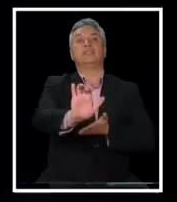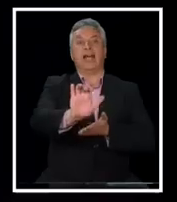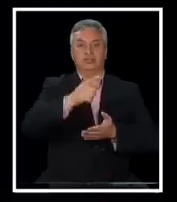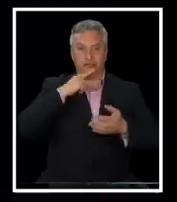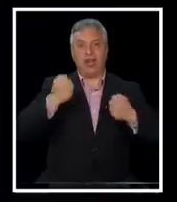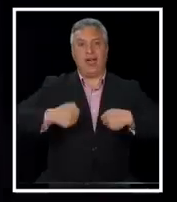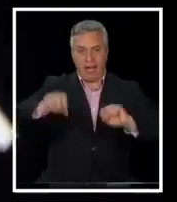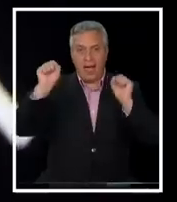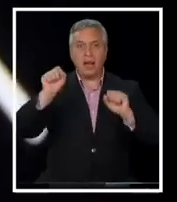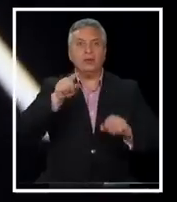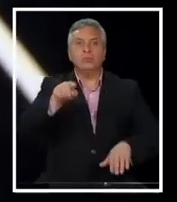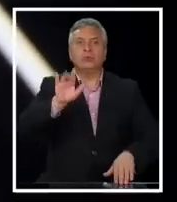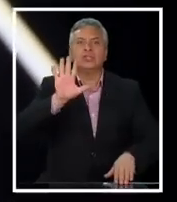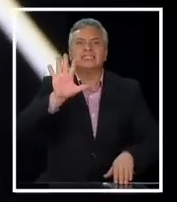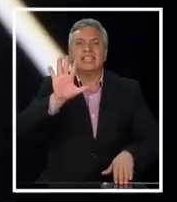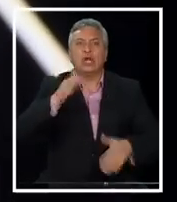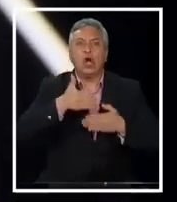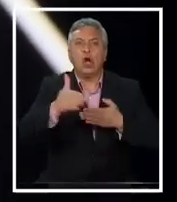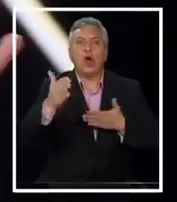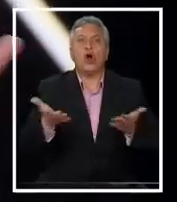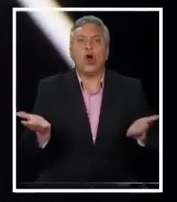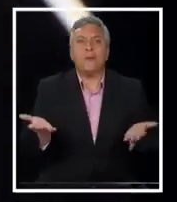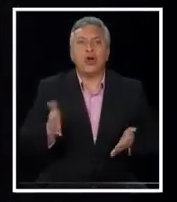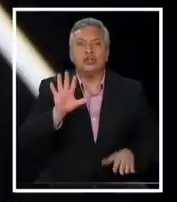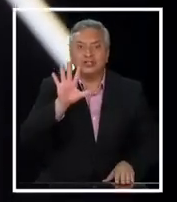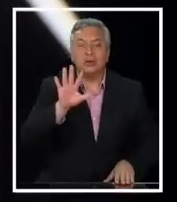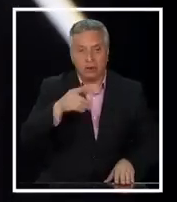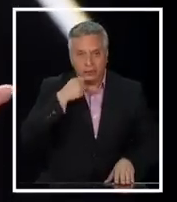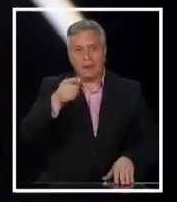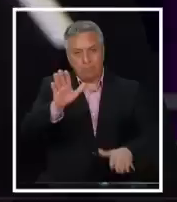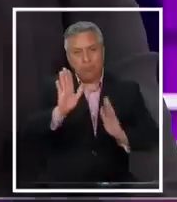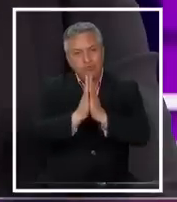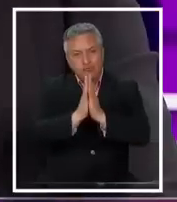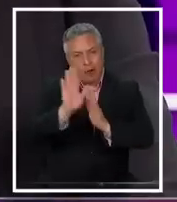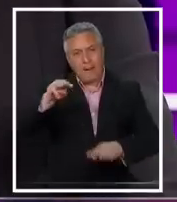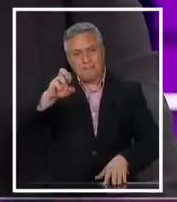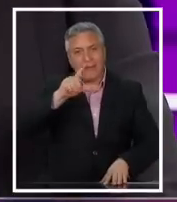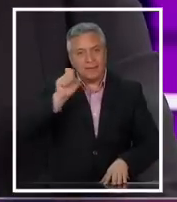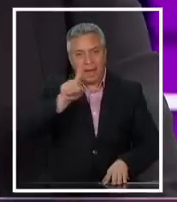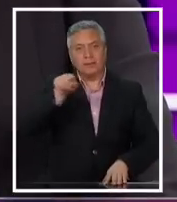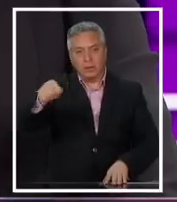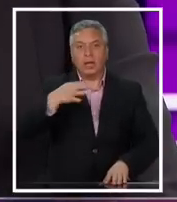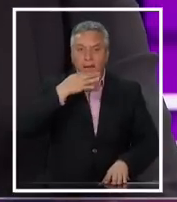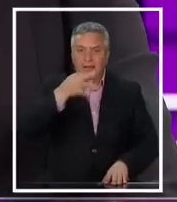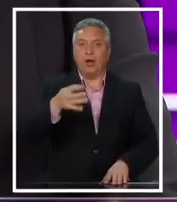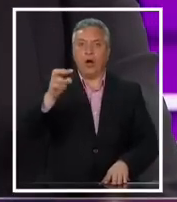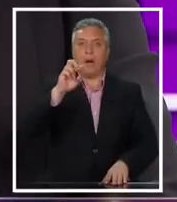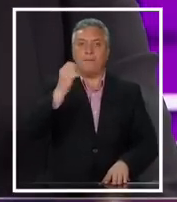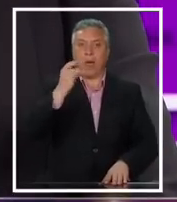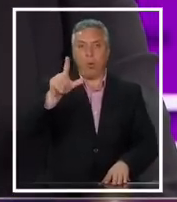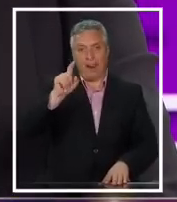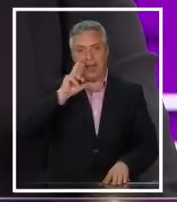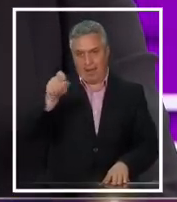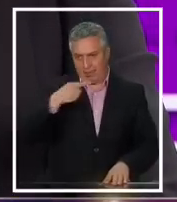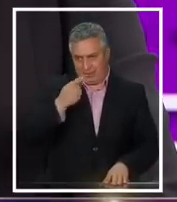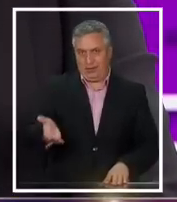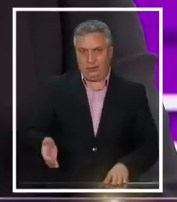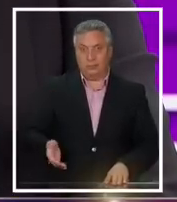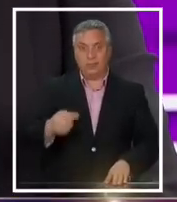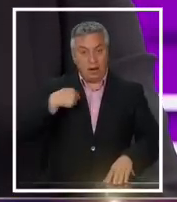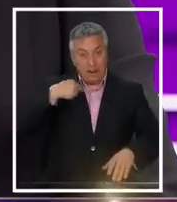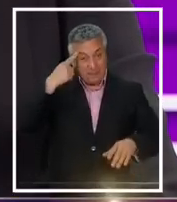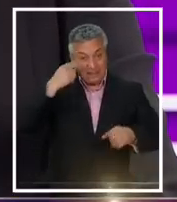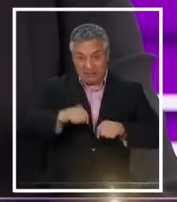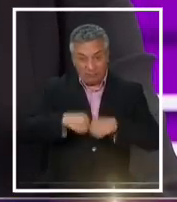reunimos a partir del 5? Vamos a hablar de eso. Porque yo no creo, y déjame terminar, Matías, porque lo dijo Paulina, yo no creo que esto se haya